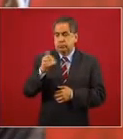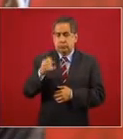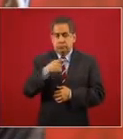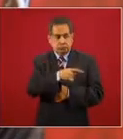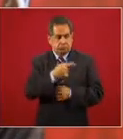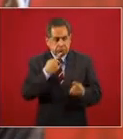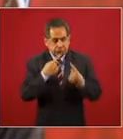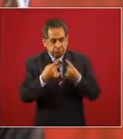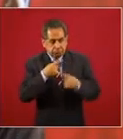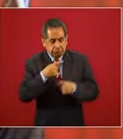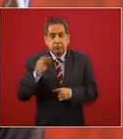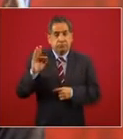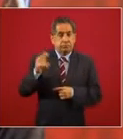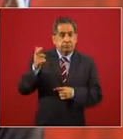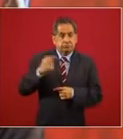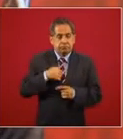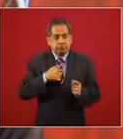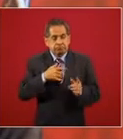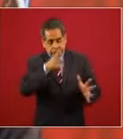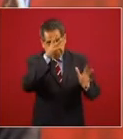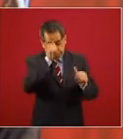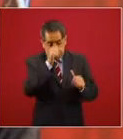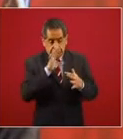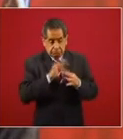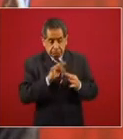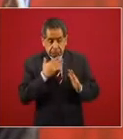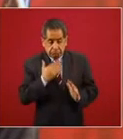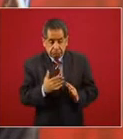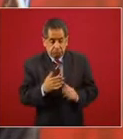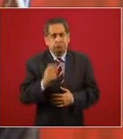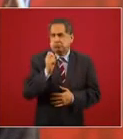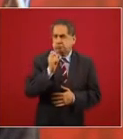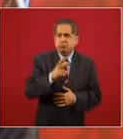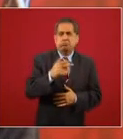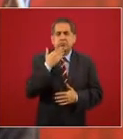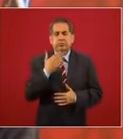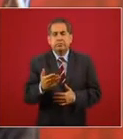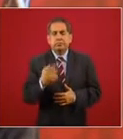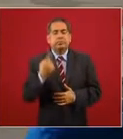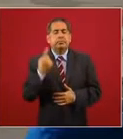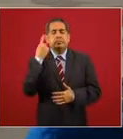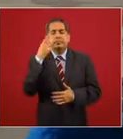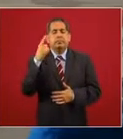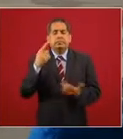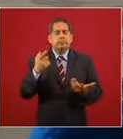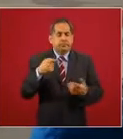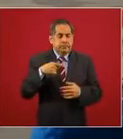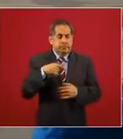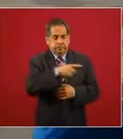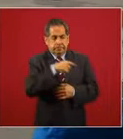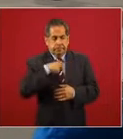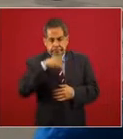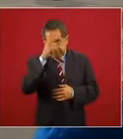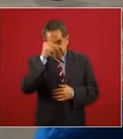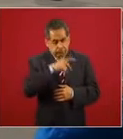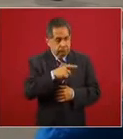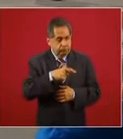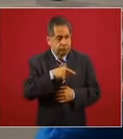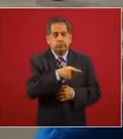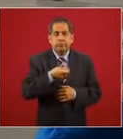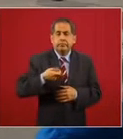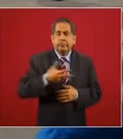con la fiscalía para ser testigo